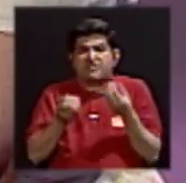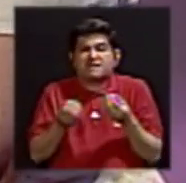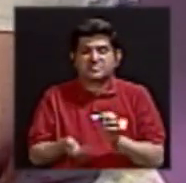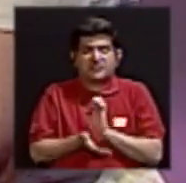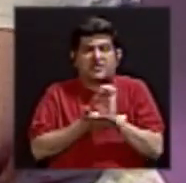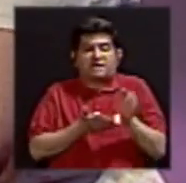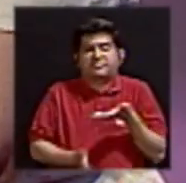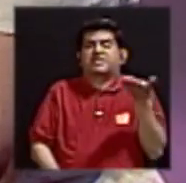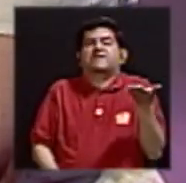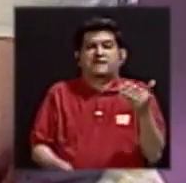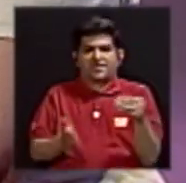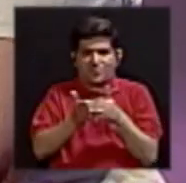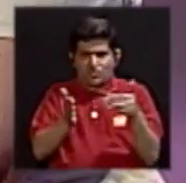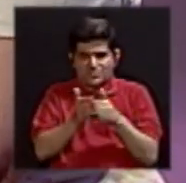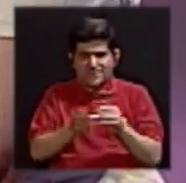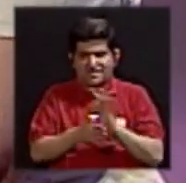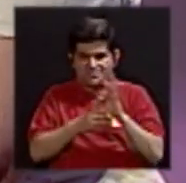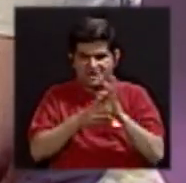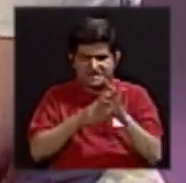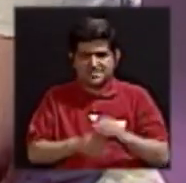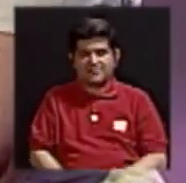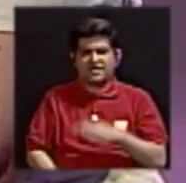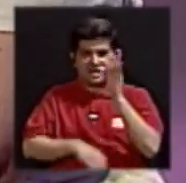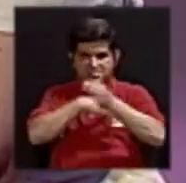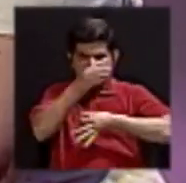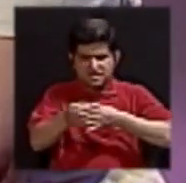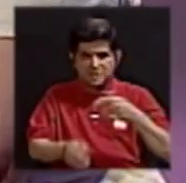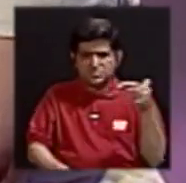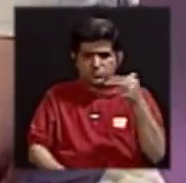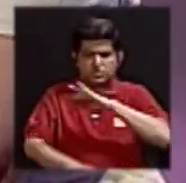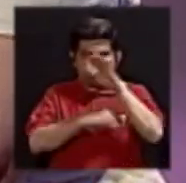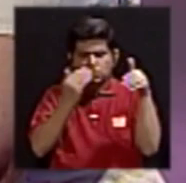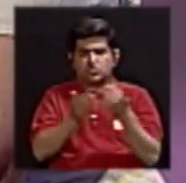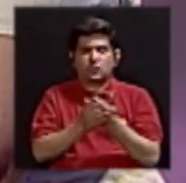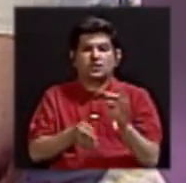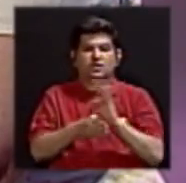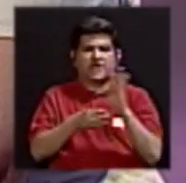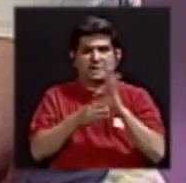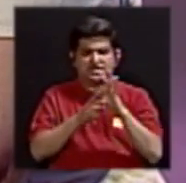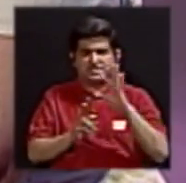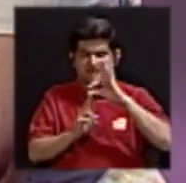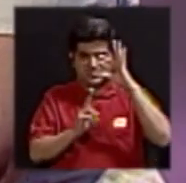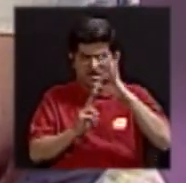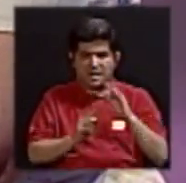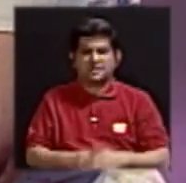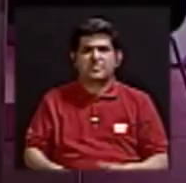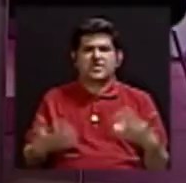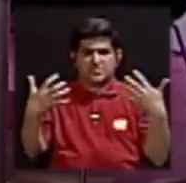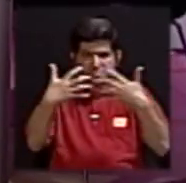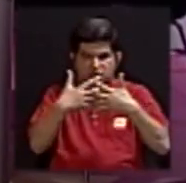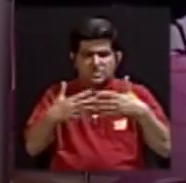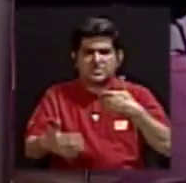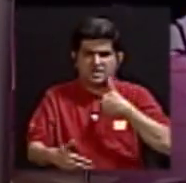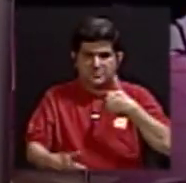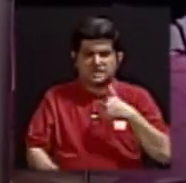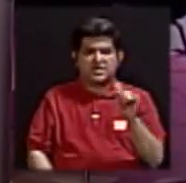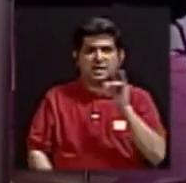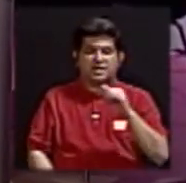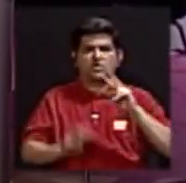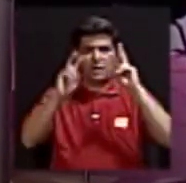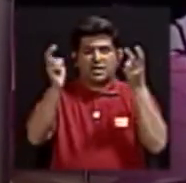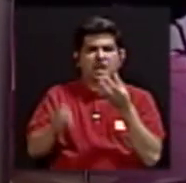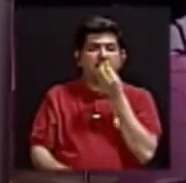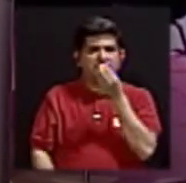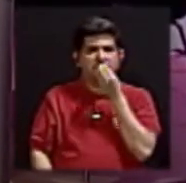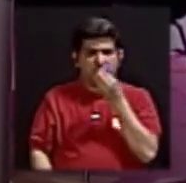qué evitar, nuevamente las terapias de reemplazo hormonal, todas las terapias alternativas y complementarias que hay, así como el tema